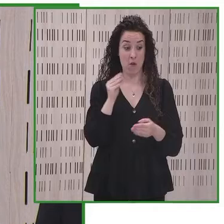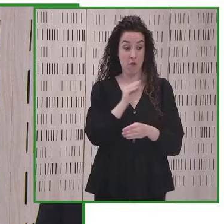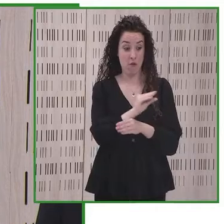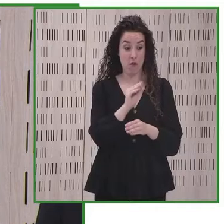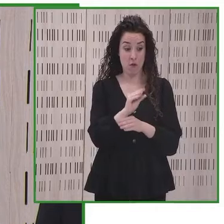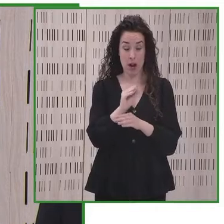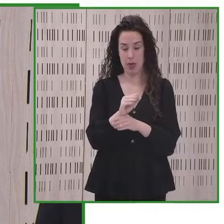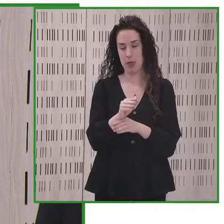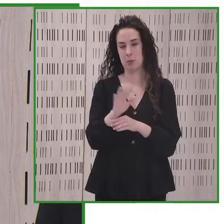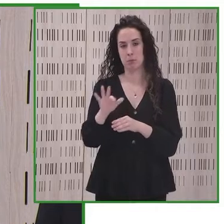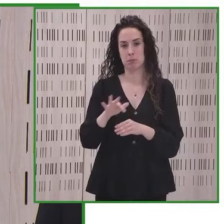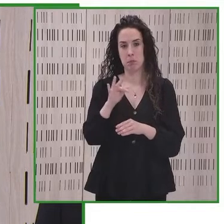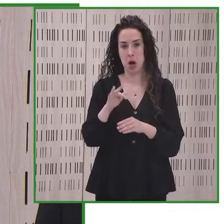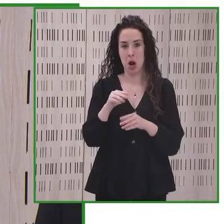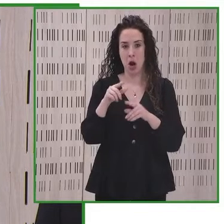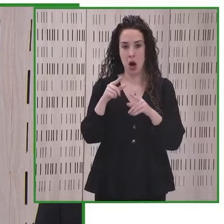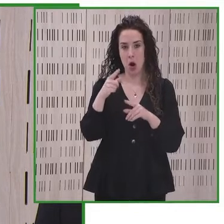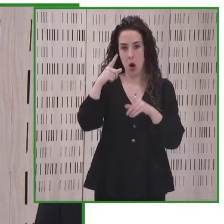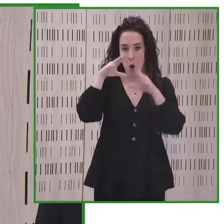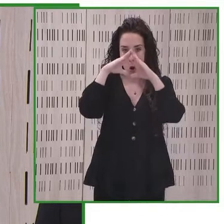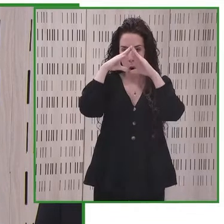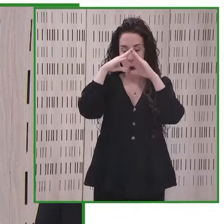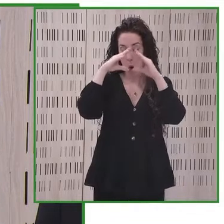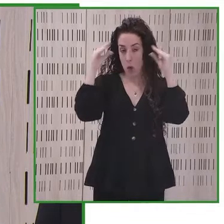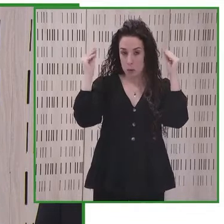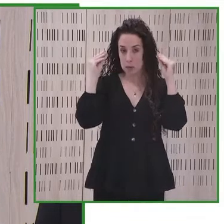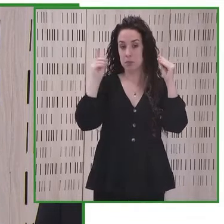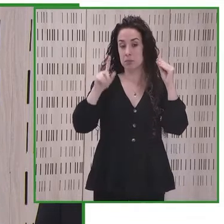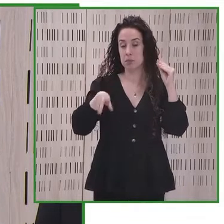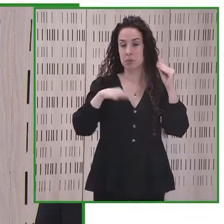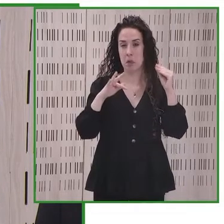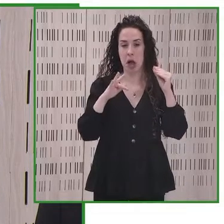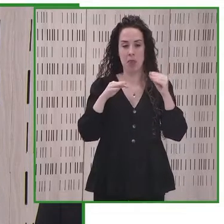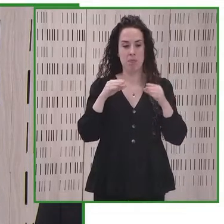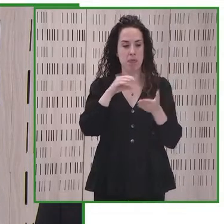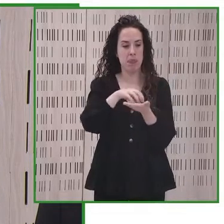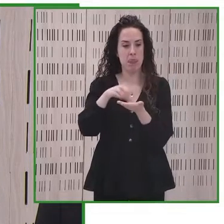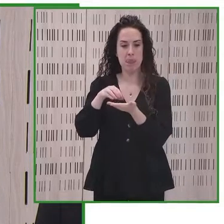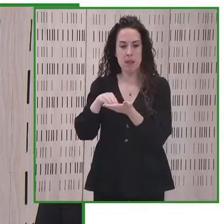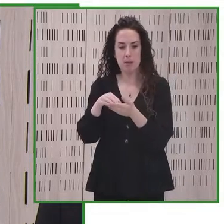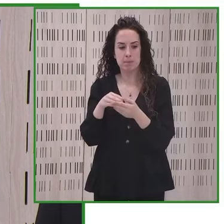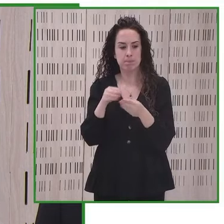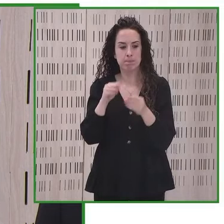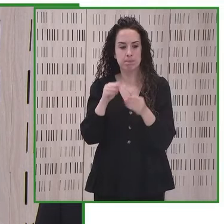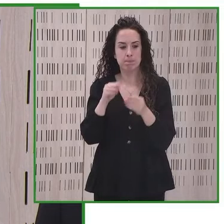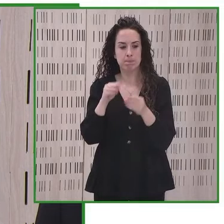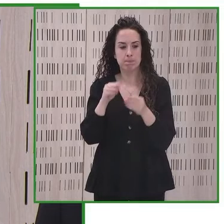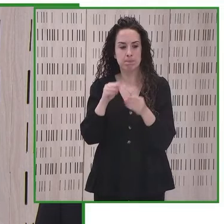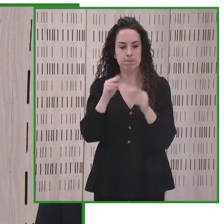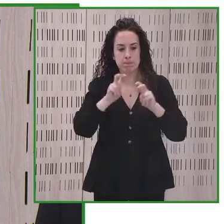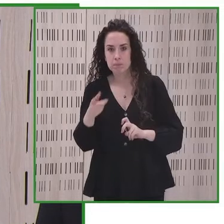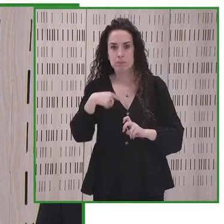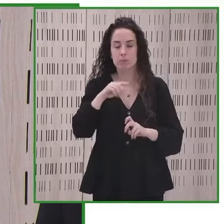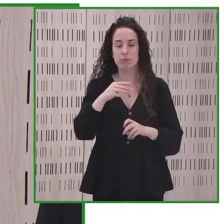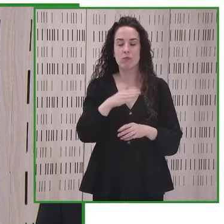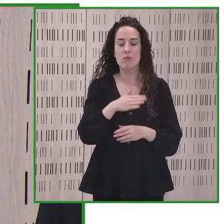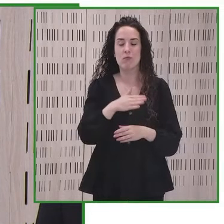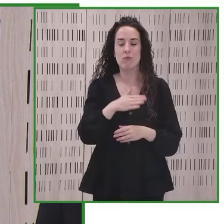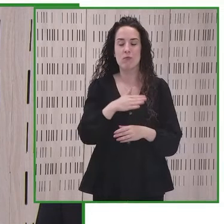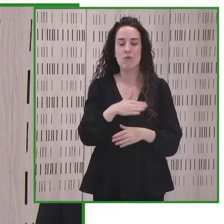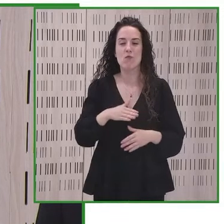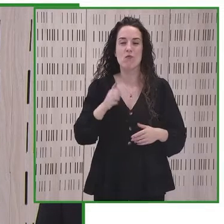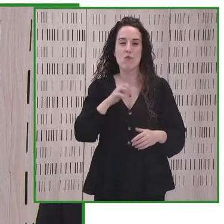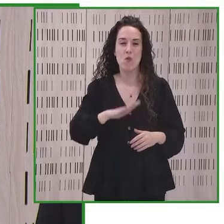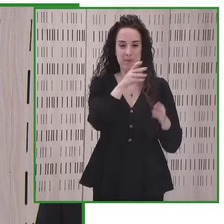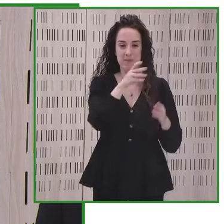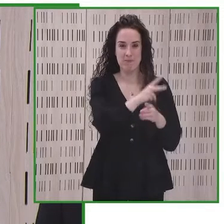través de las universidades y centros de investigación, se están realizando múltiples proyectos que buscan mejorar la calidad de personas con